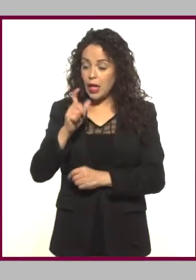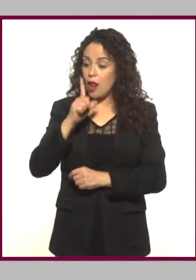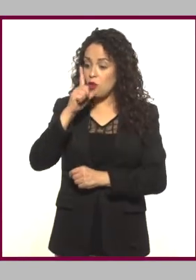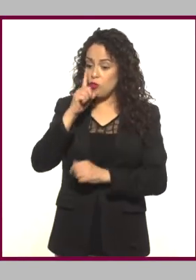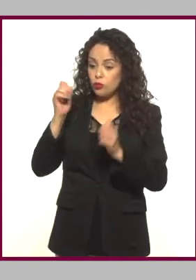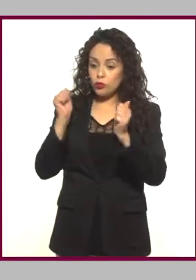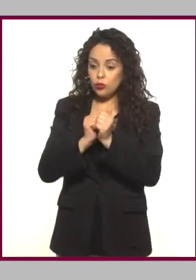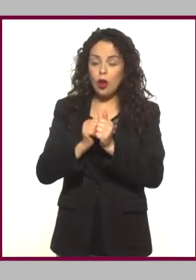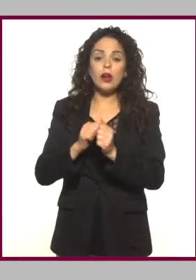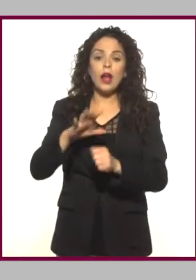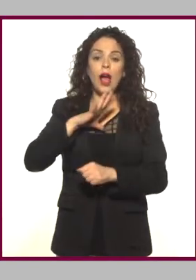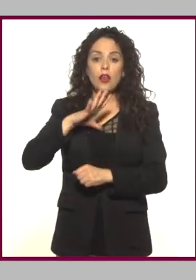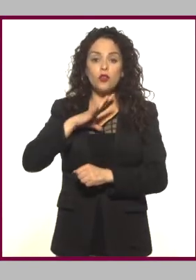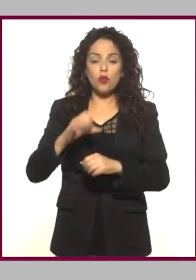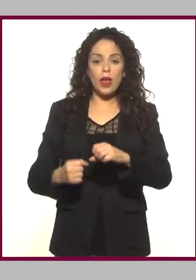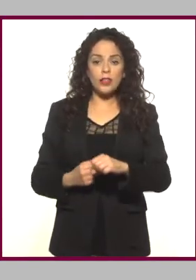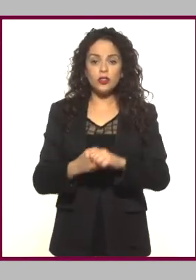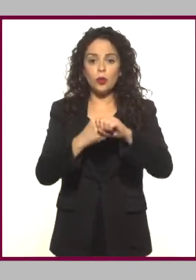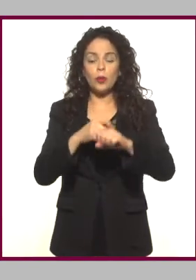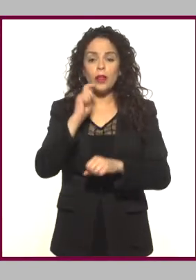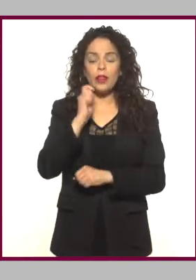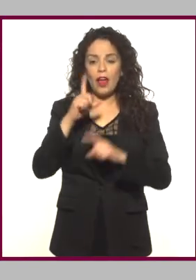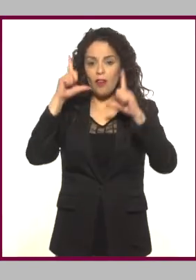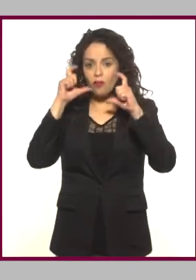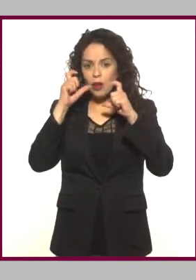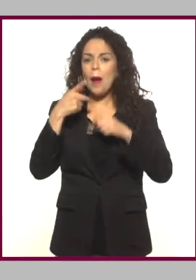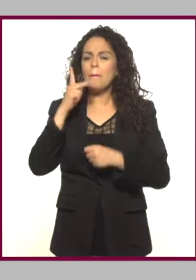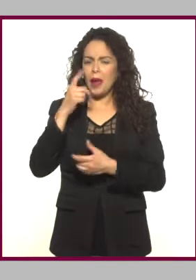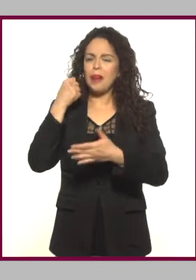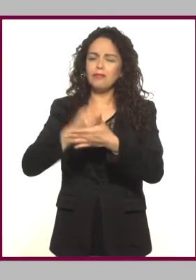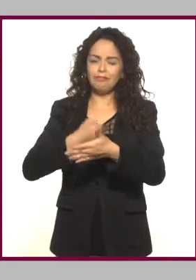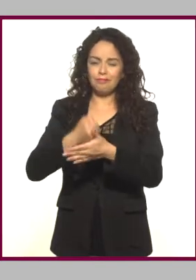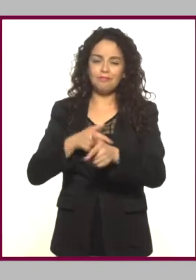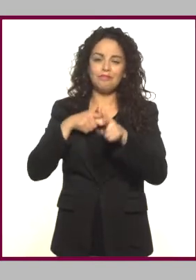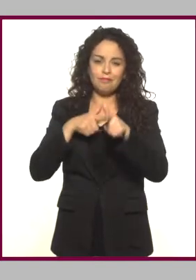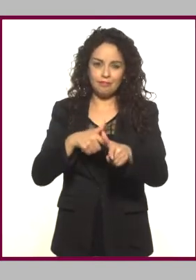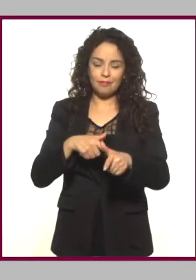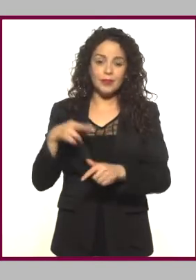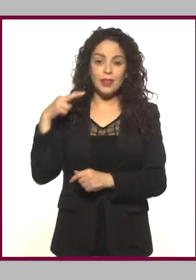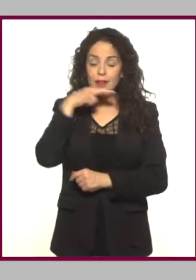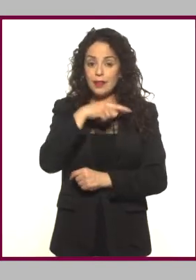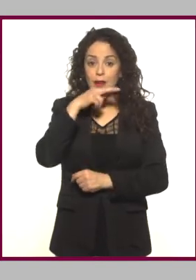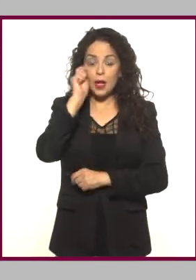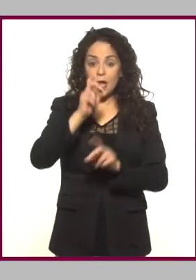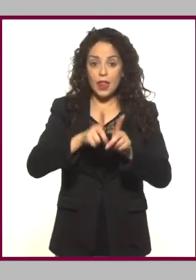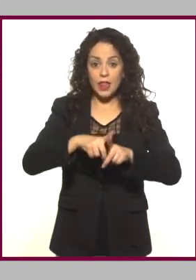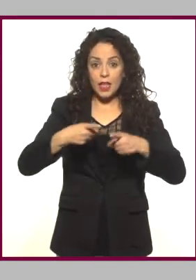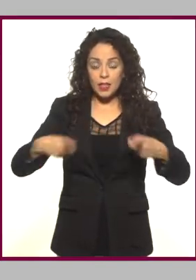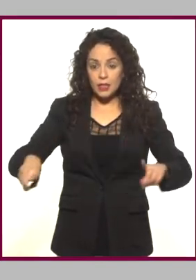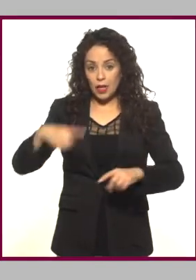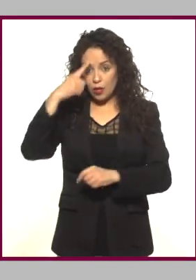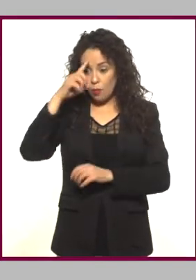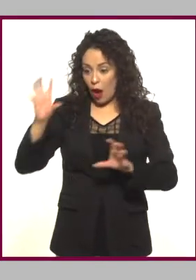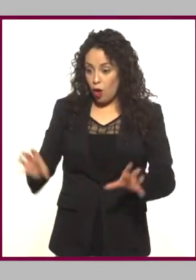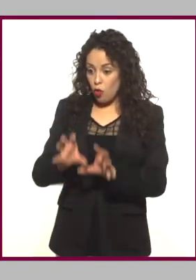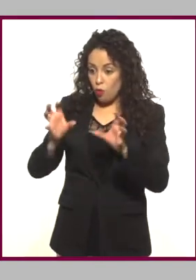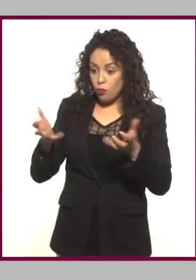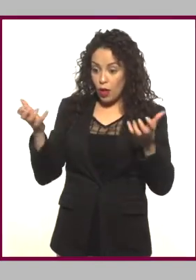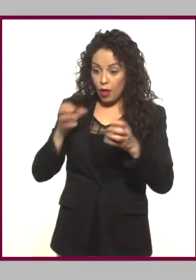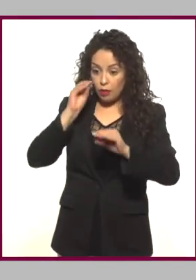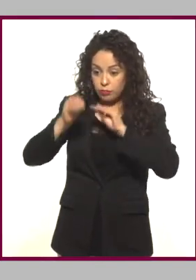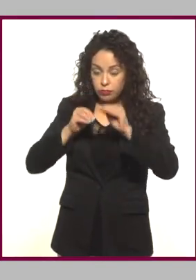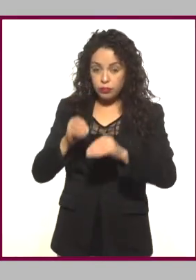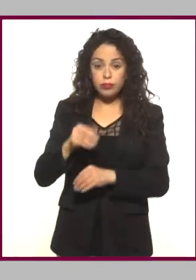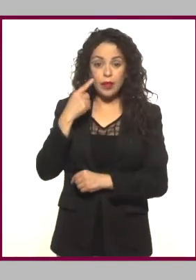soporte fotográfico, pero le estaba echando ganitas. Con el rápido desarrollo de los procesos de postproducción por computadora,